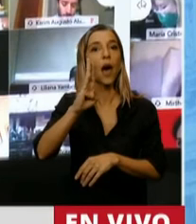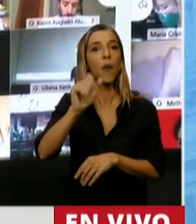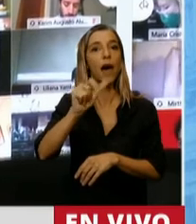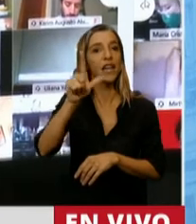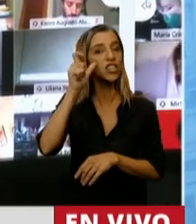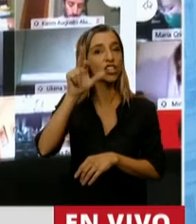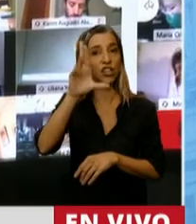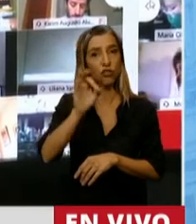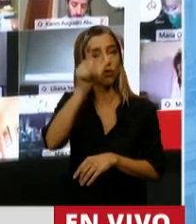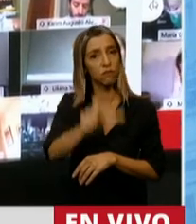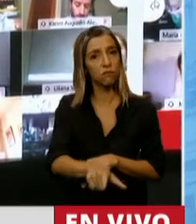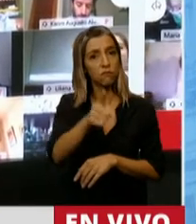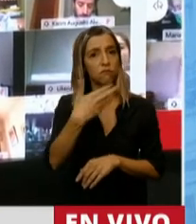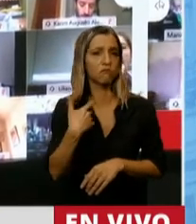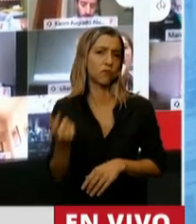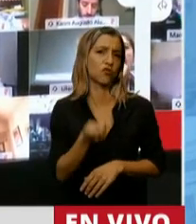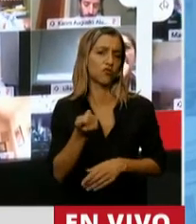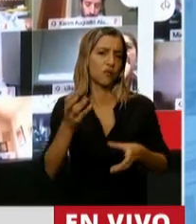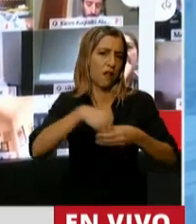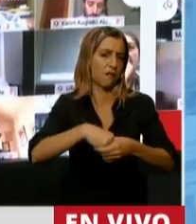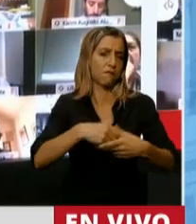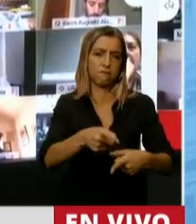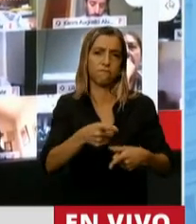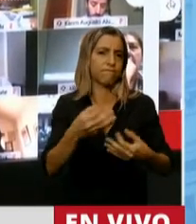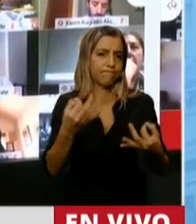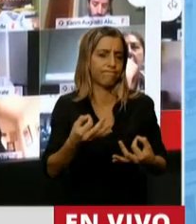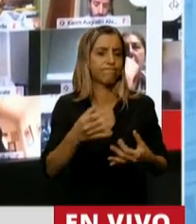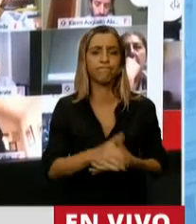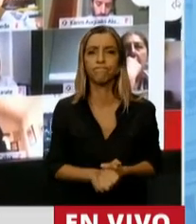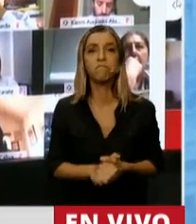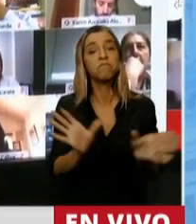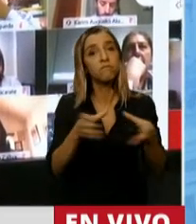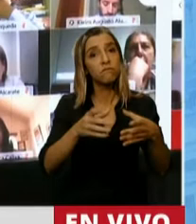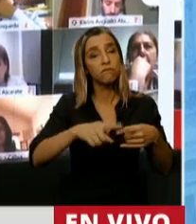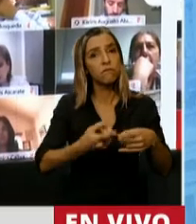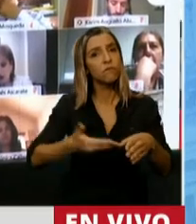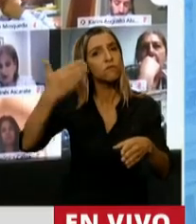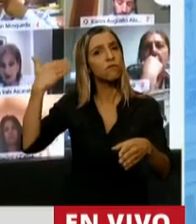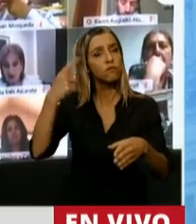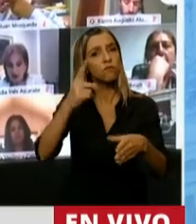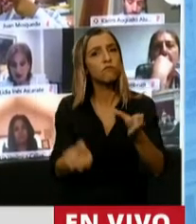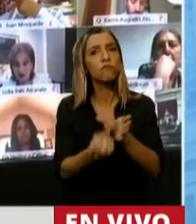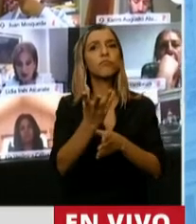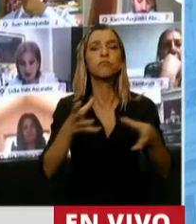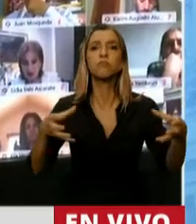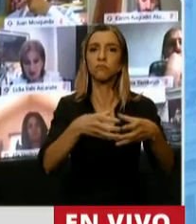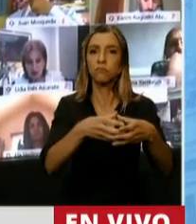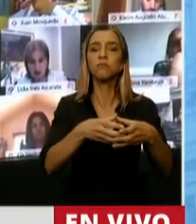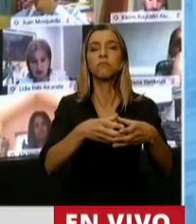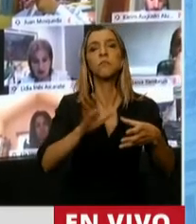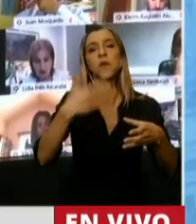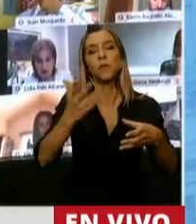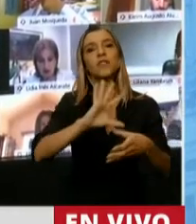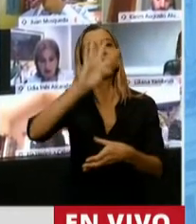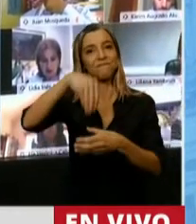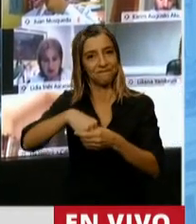socialista popular, que su partido que conformó, adhirió posteriormente a lo que fue el